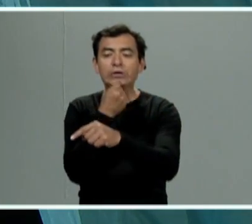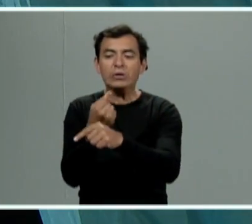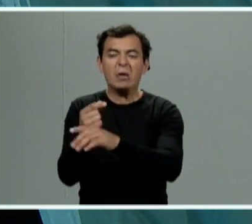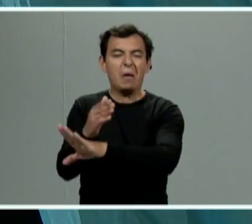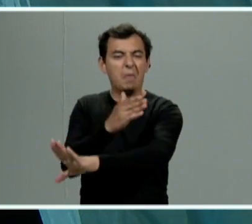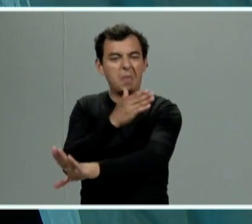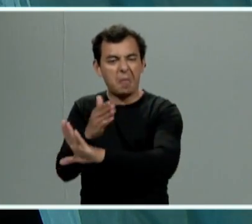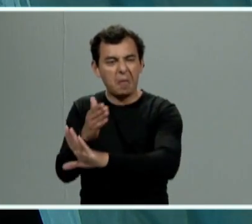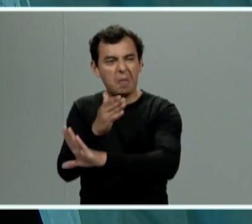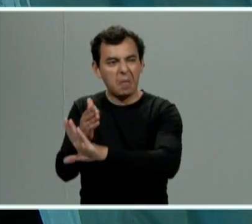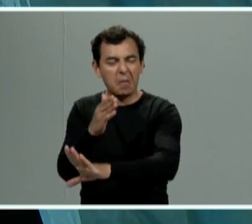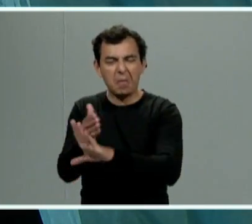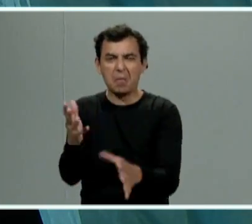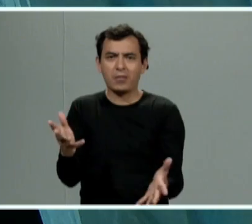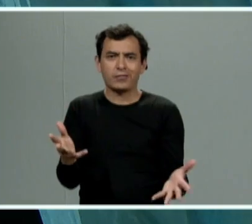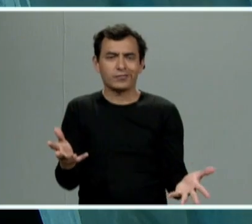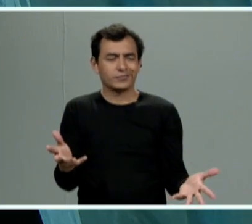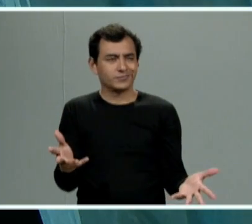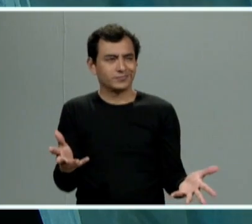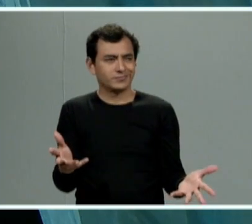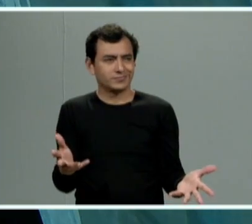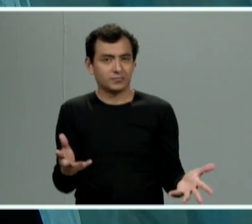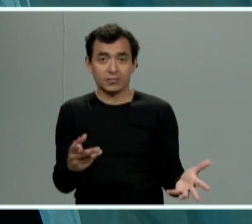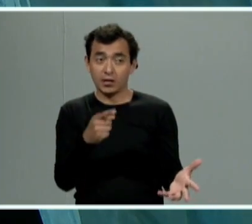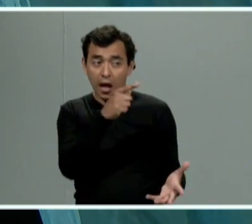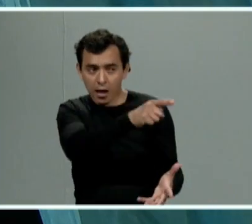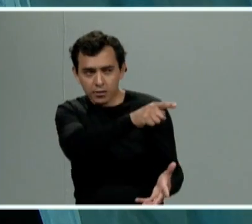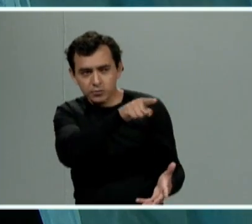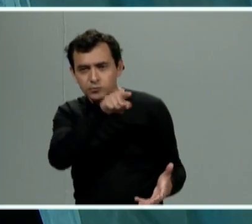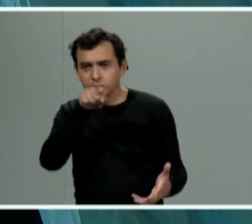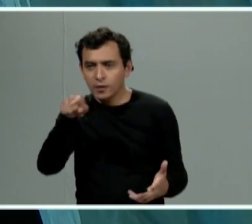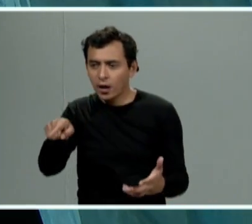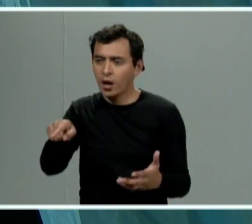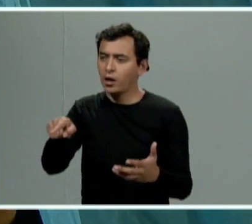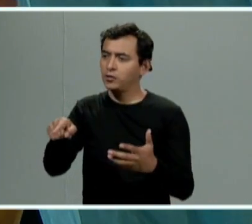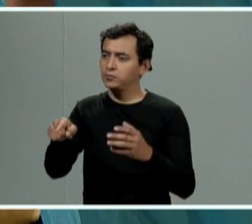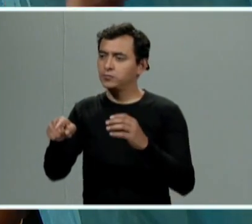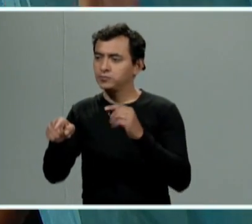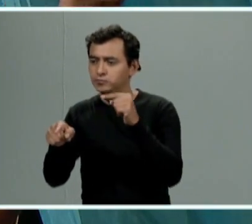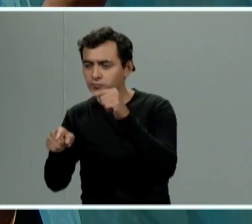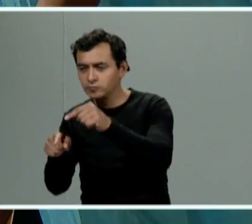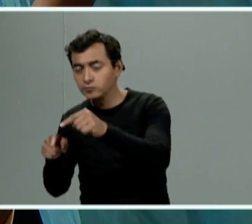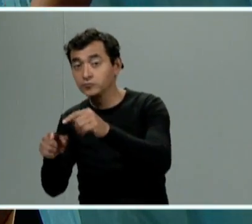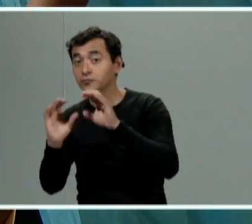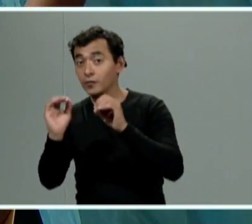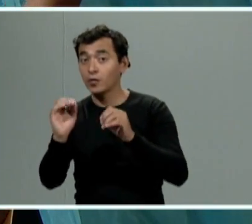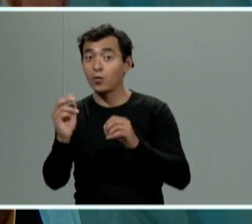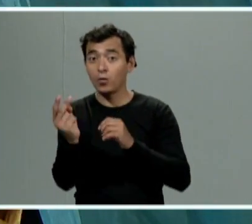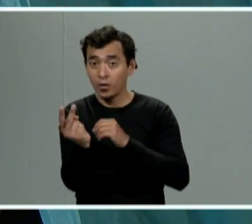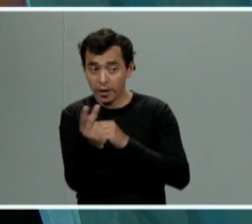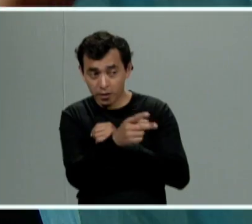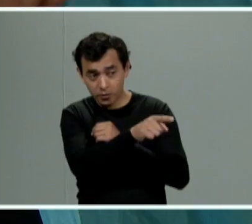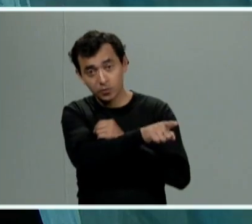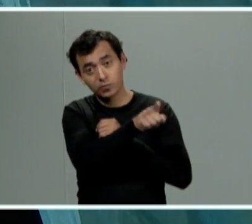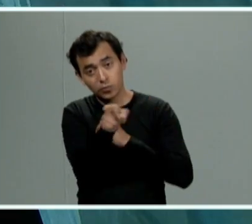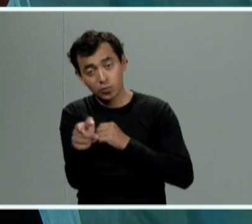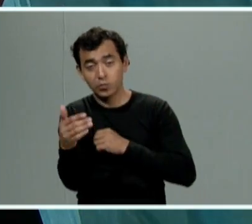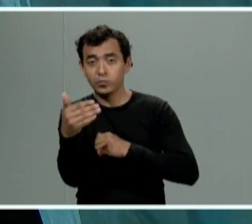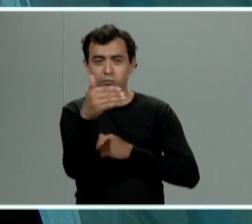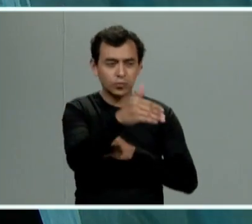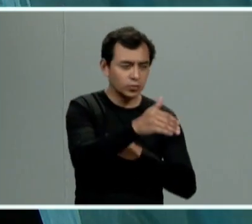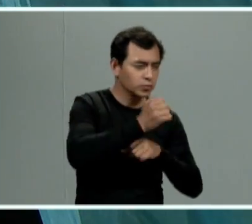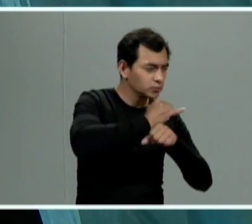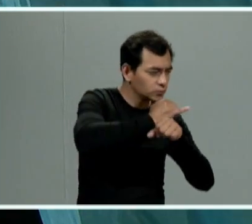este niño niña o adolescente y entonces ellos acuden con nosotros o ellos se trasladan al lugar del evento realizan las